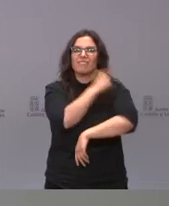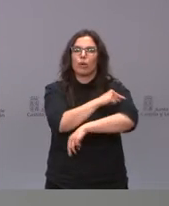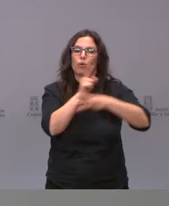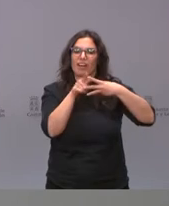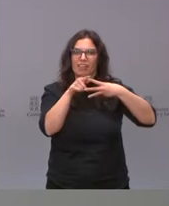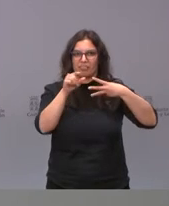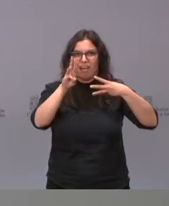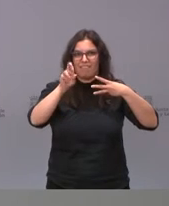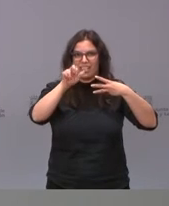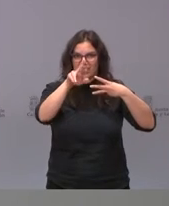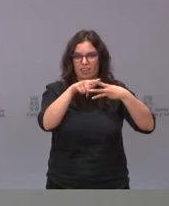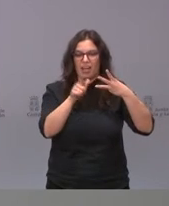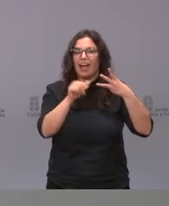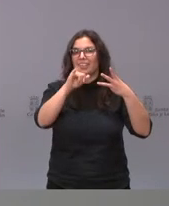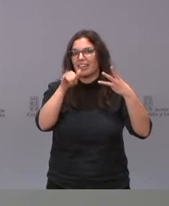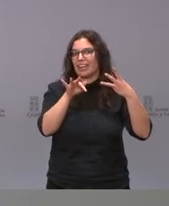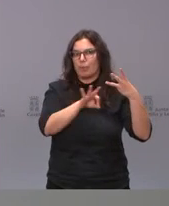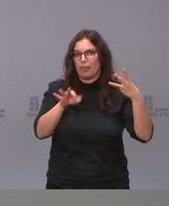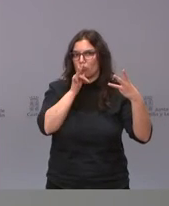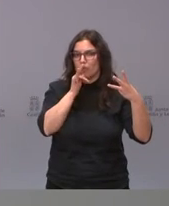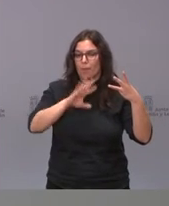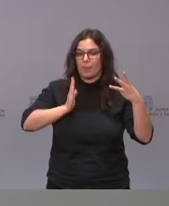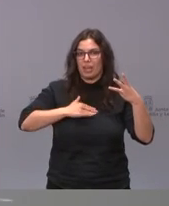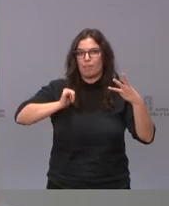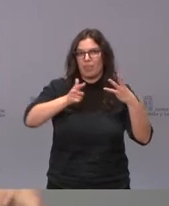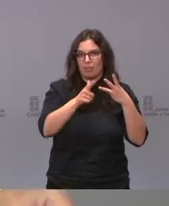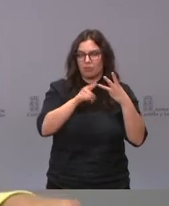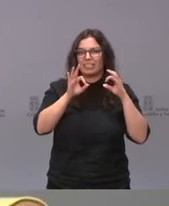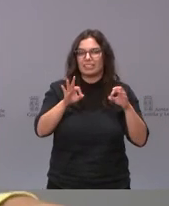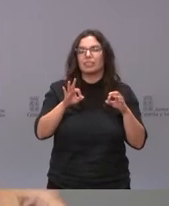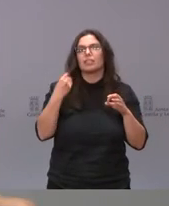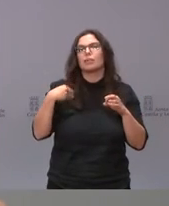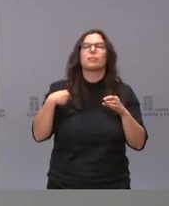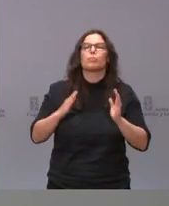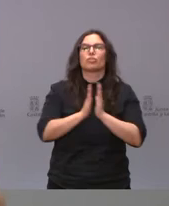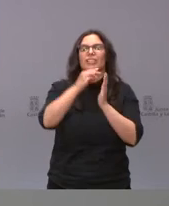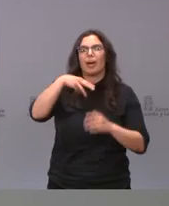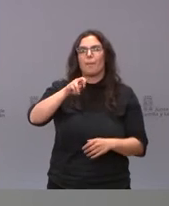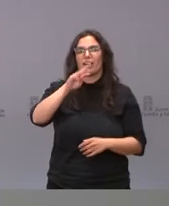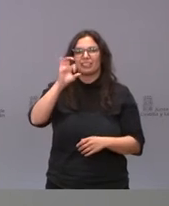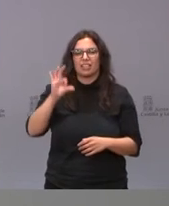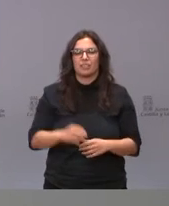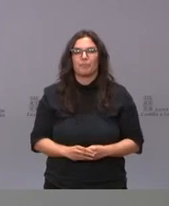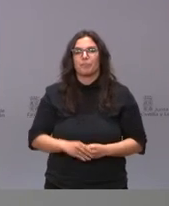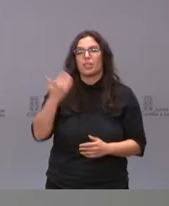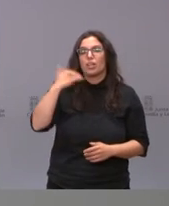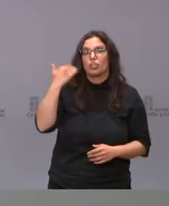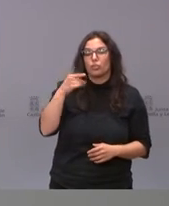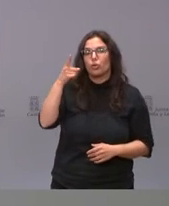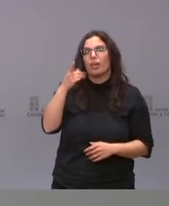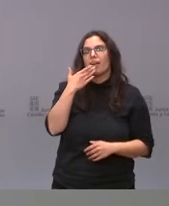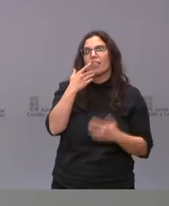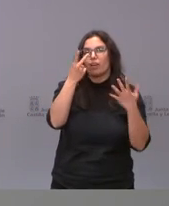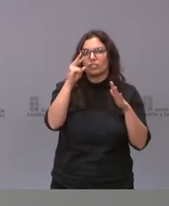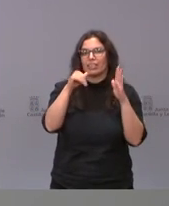programada con astrazéneca pero mañana retoman con astrazéneca en santas martas soria seguimos vacunando mayores de 70